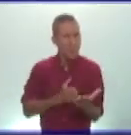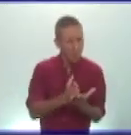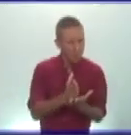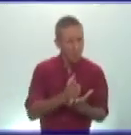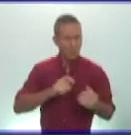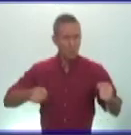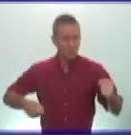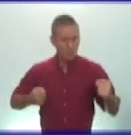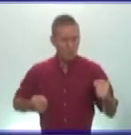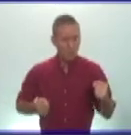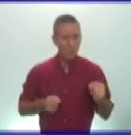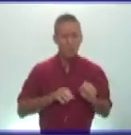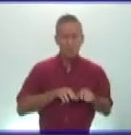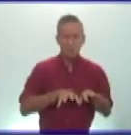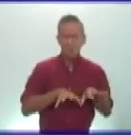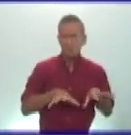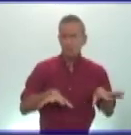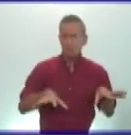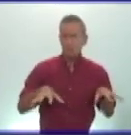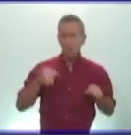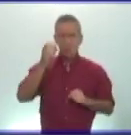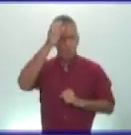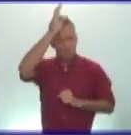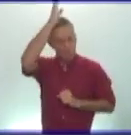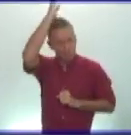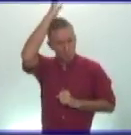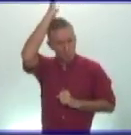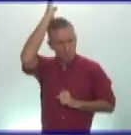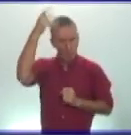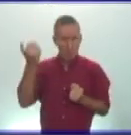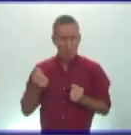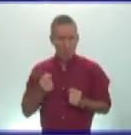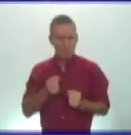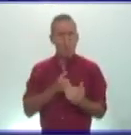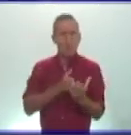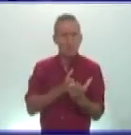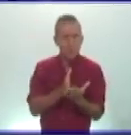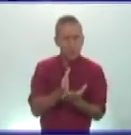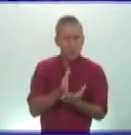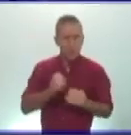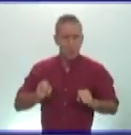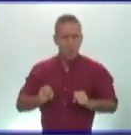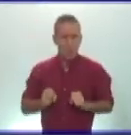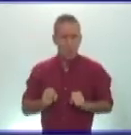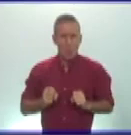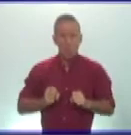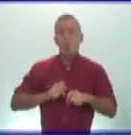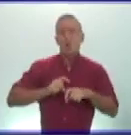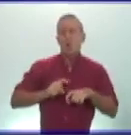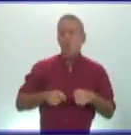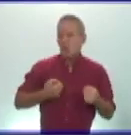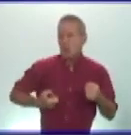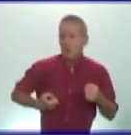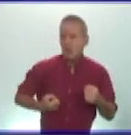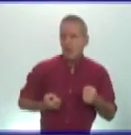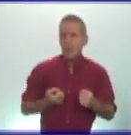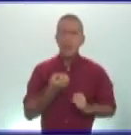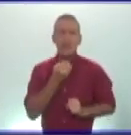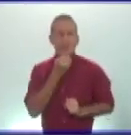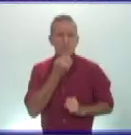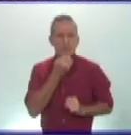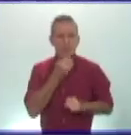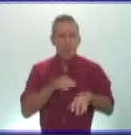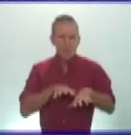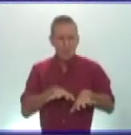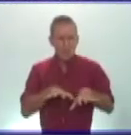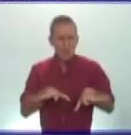vecinas de italia entre ellas etruria y tomar el control de gran parte de la península itálica ante esta expansión pirro de piro dio comienzo a las guerras